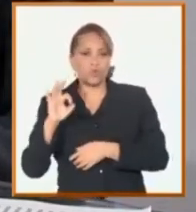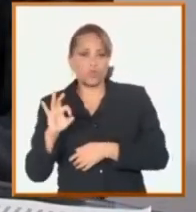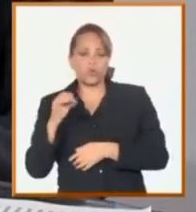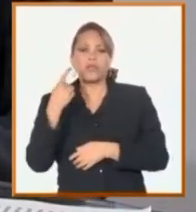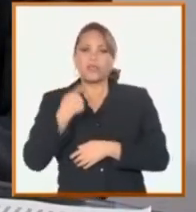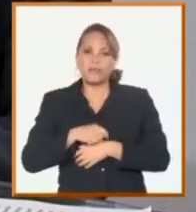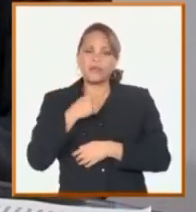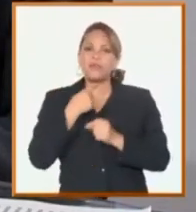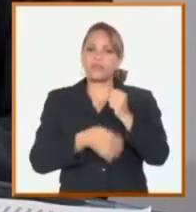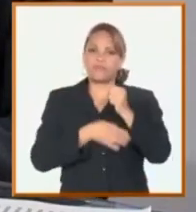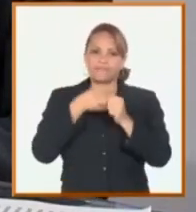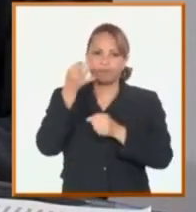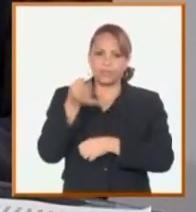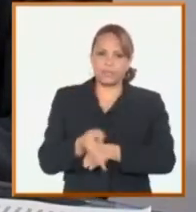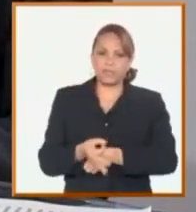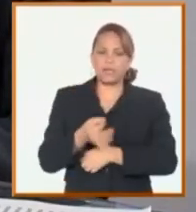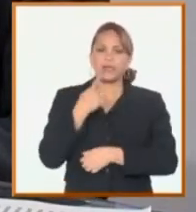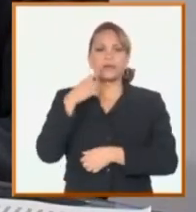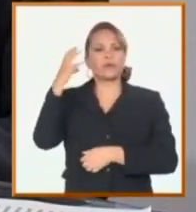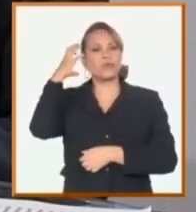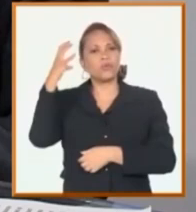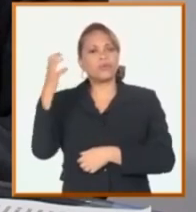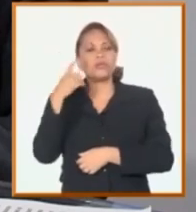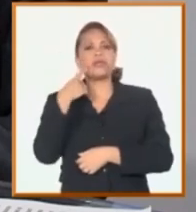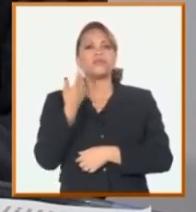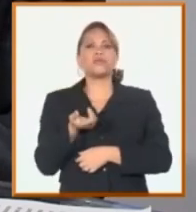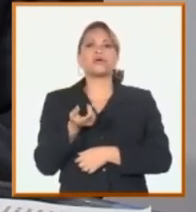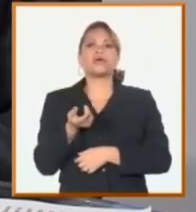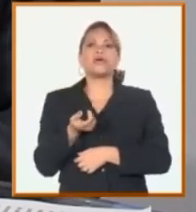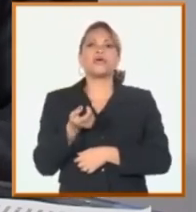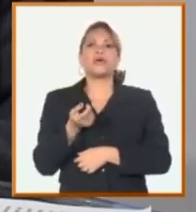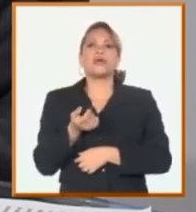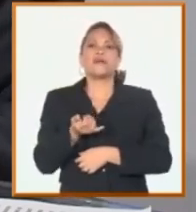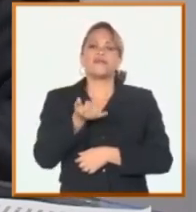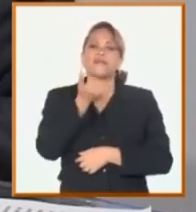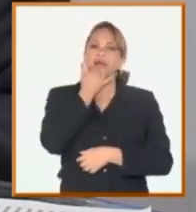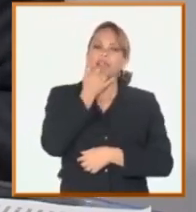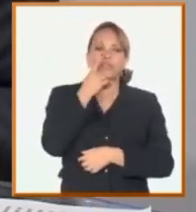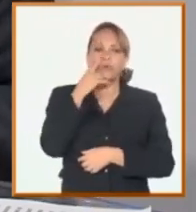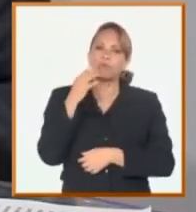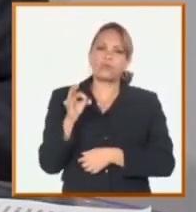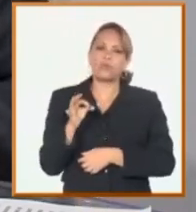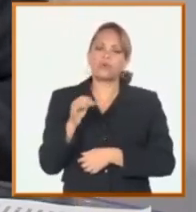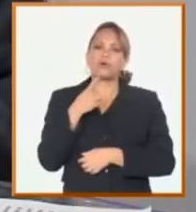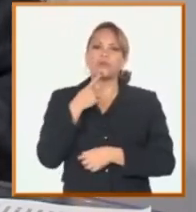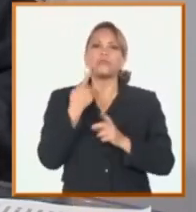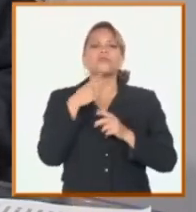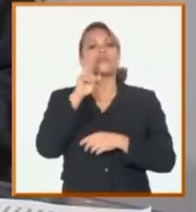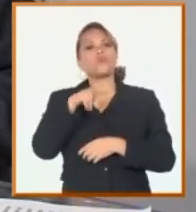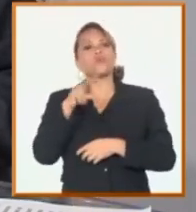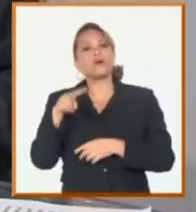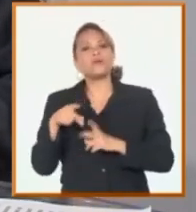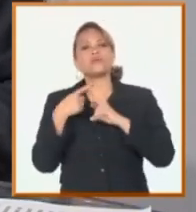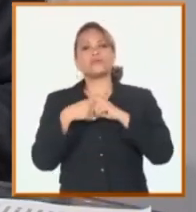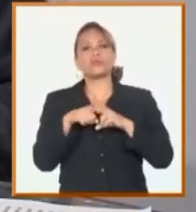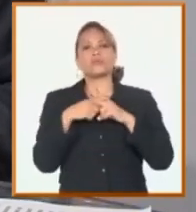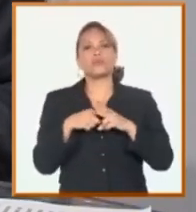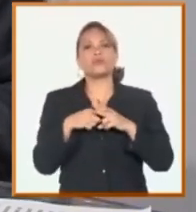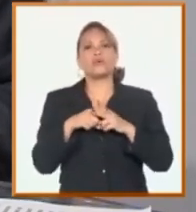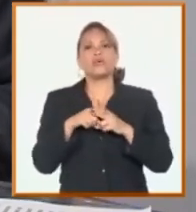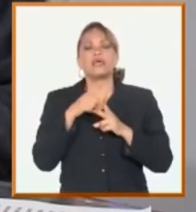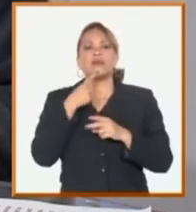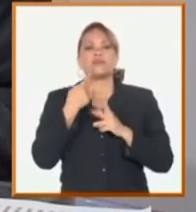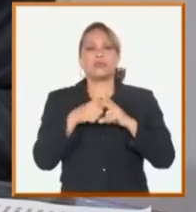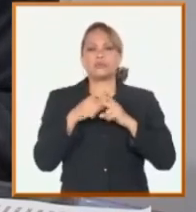presentar al gobierno como un gobierno inepto, como un Estado fallido, donde las soluciones están en el capitalismo. Aquí no hay